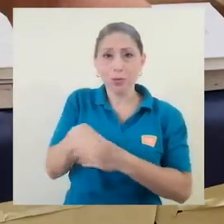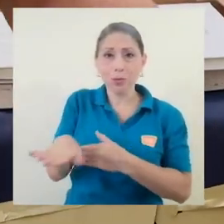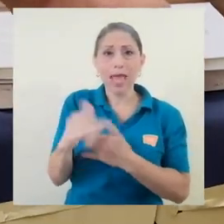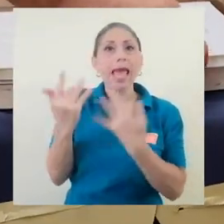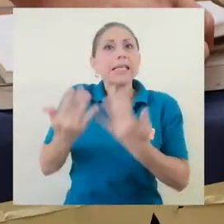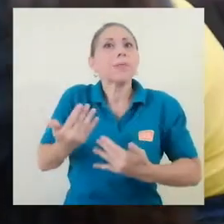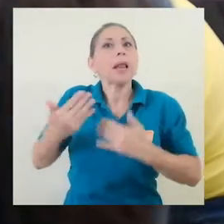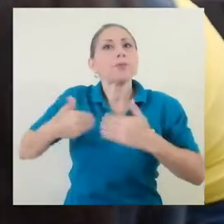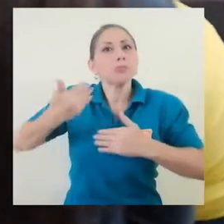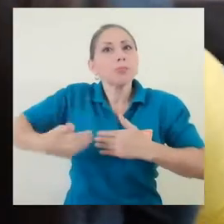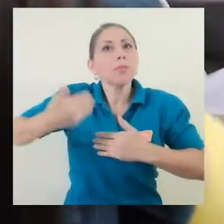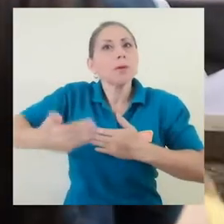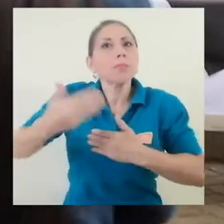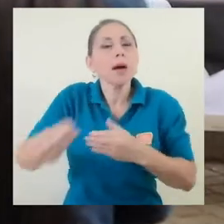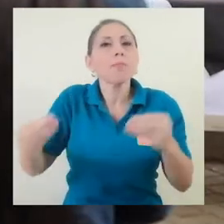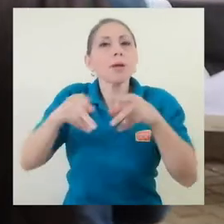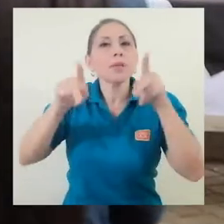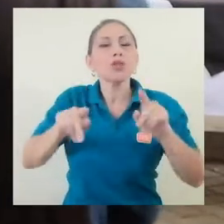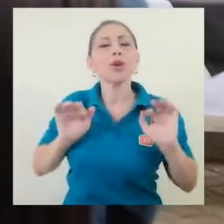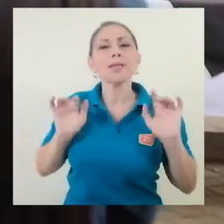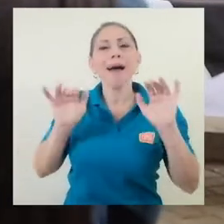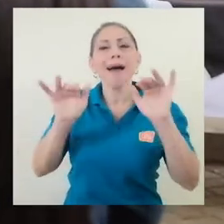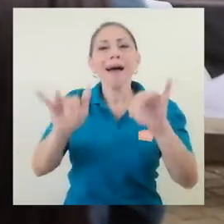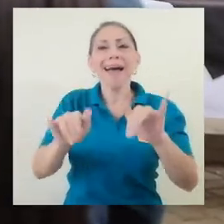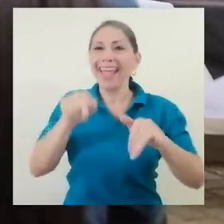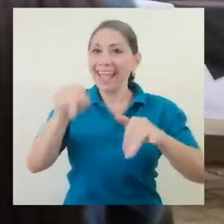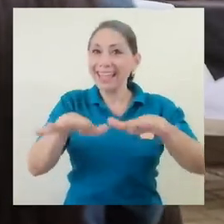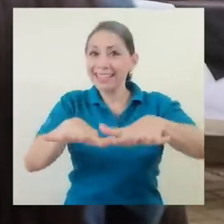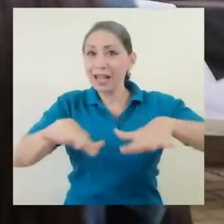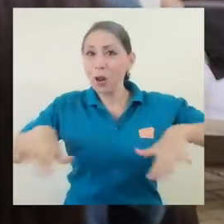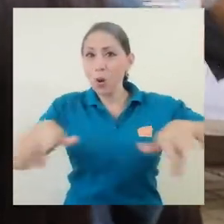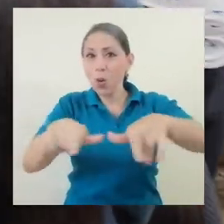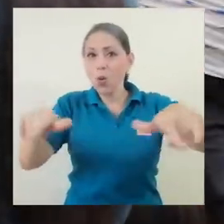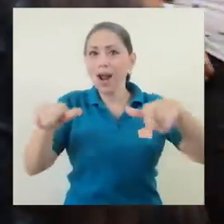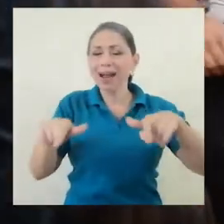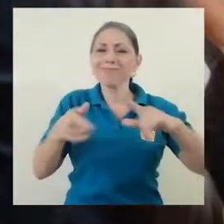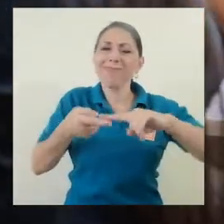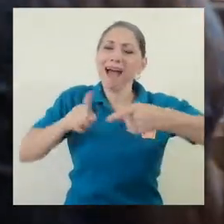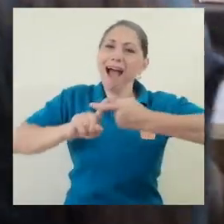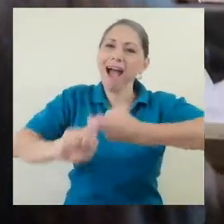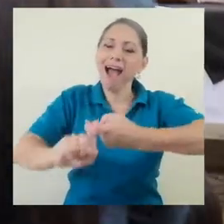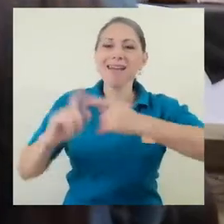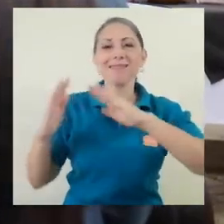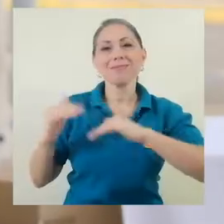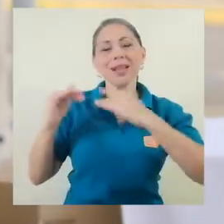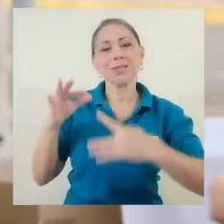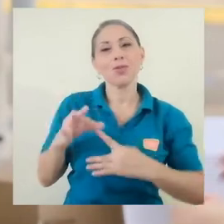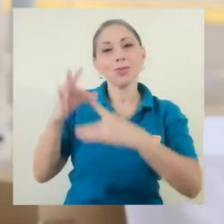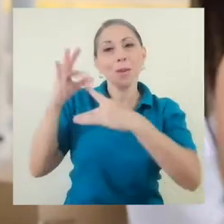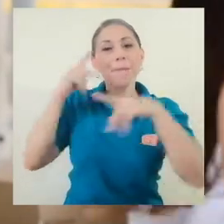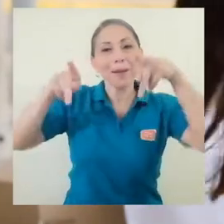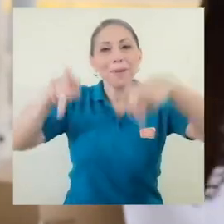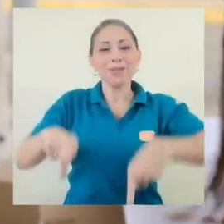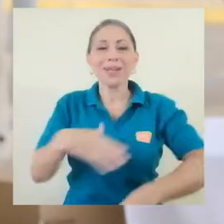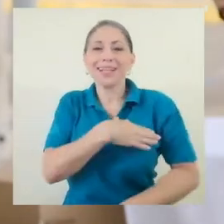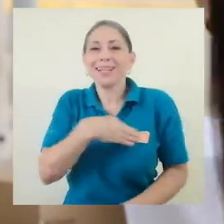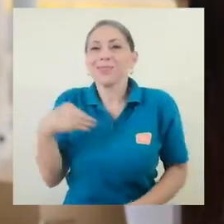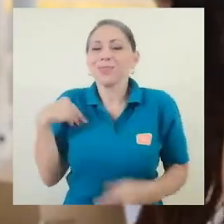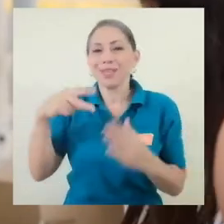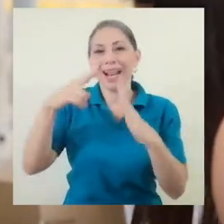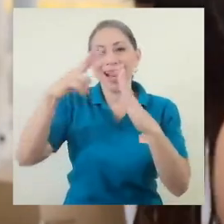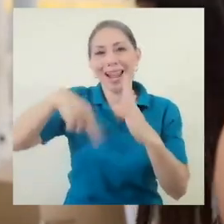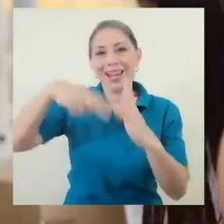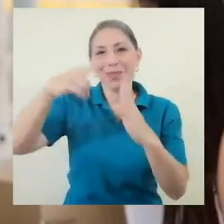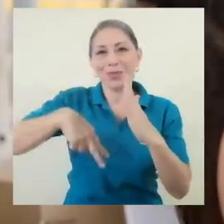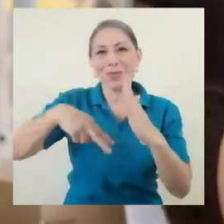retomando este Ecorincón de Lectura sea una amigable y esperanzadora opción para quienes gustan de la lectura